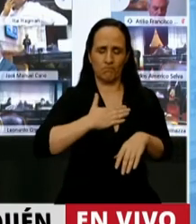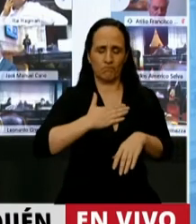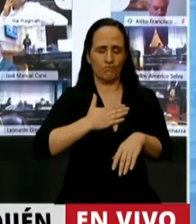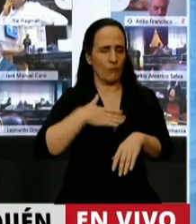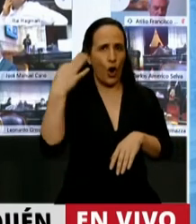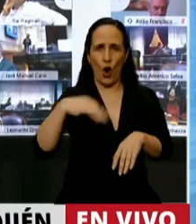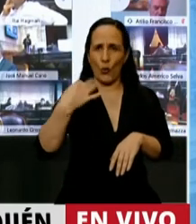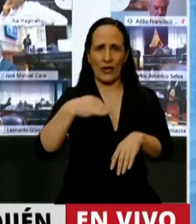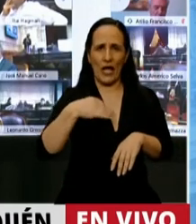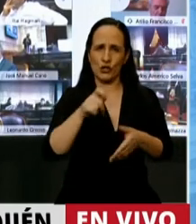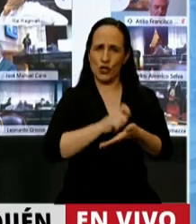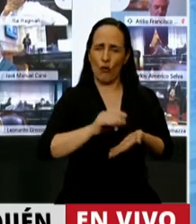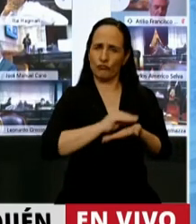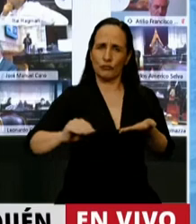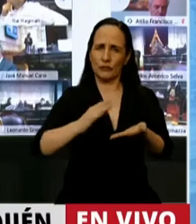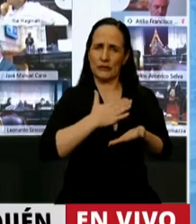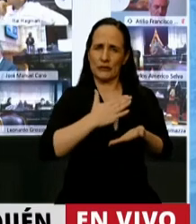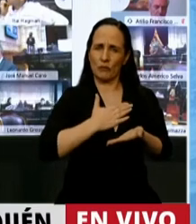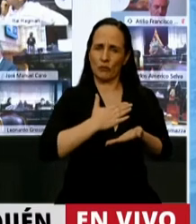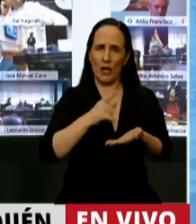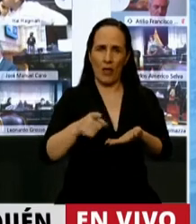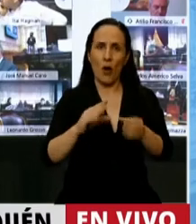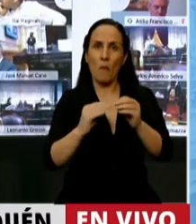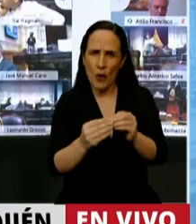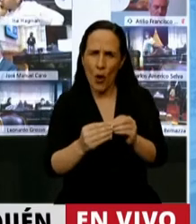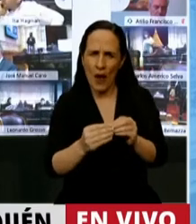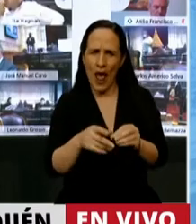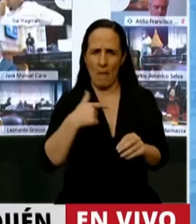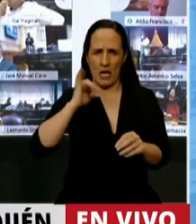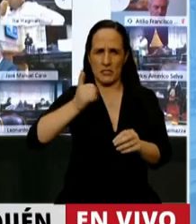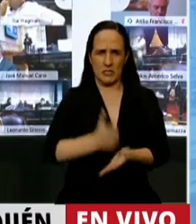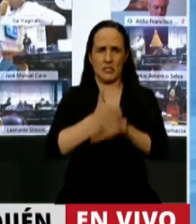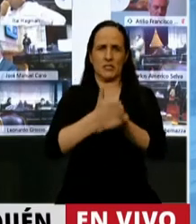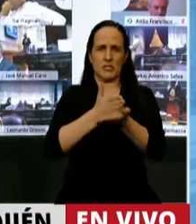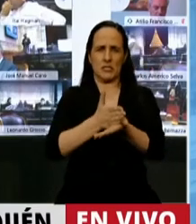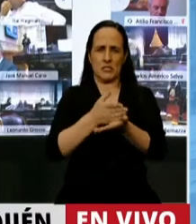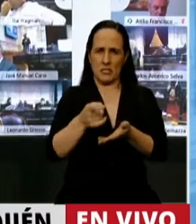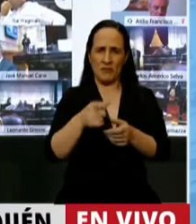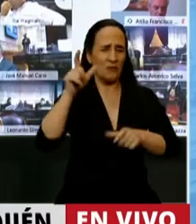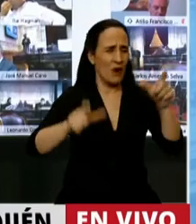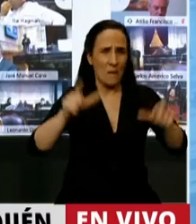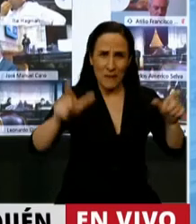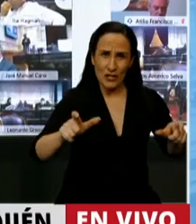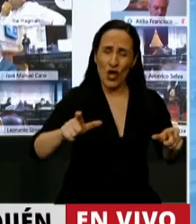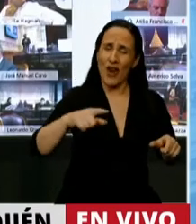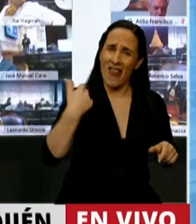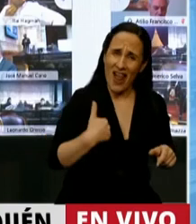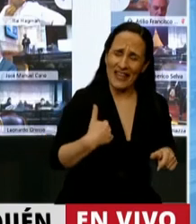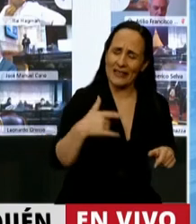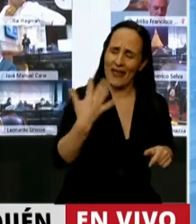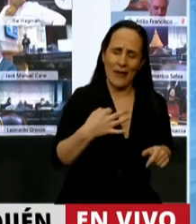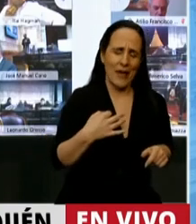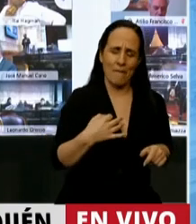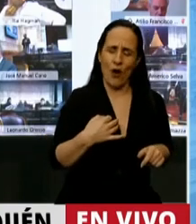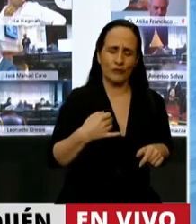legisladora ser dura con los problemas. Todos los argentinos debemos ser sinceros y aceptar la